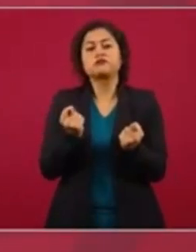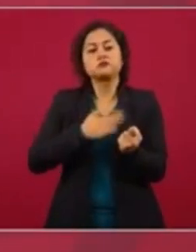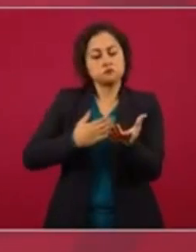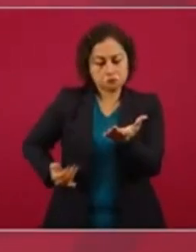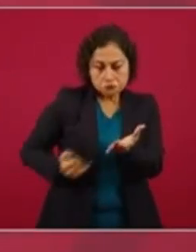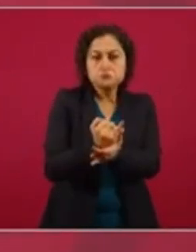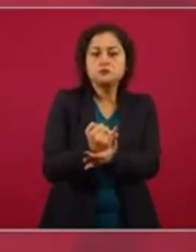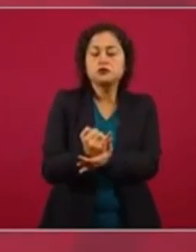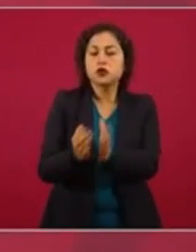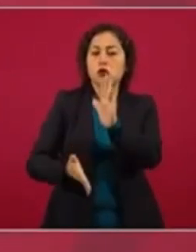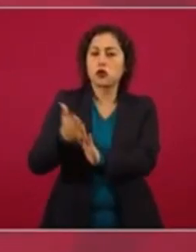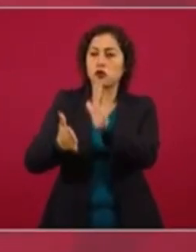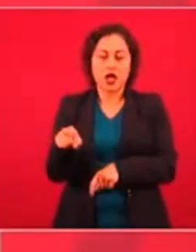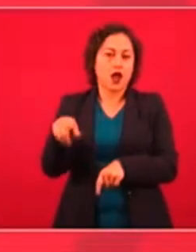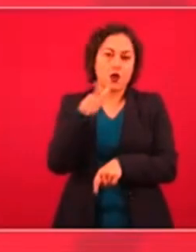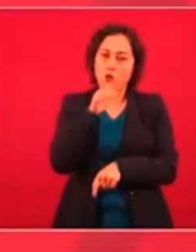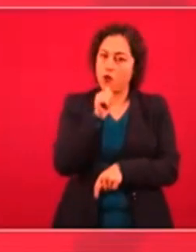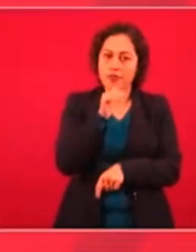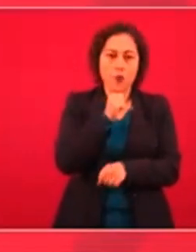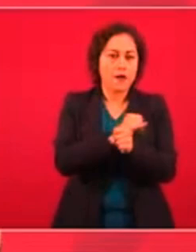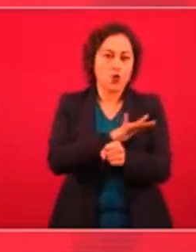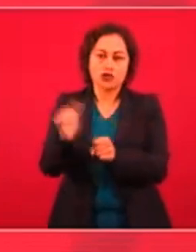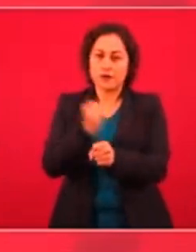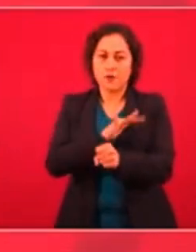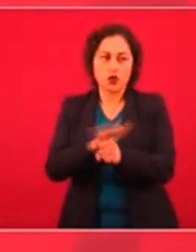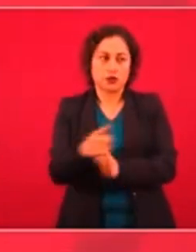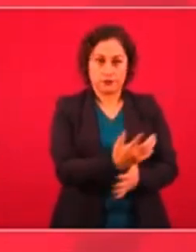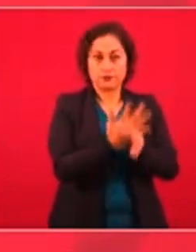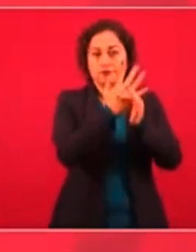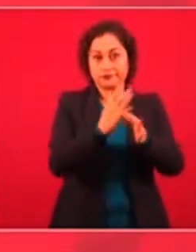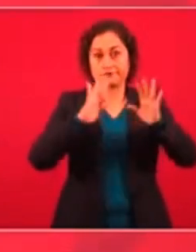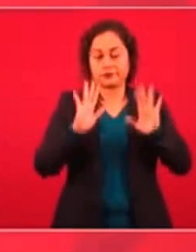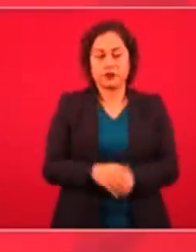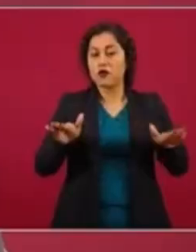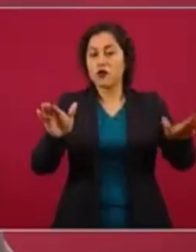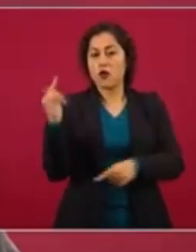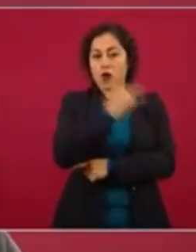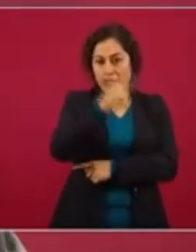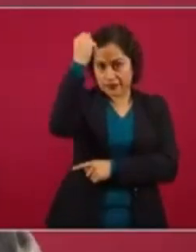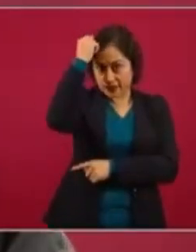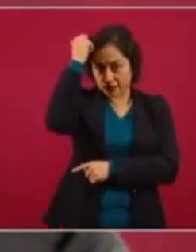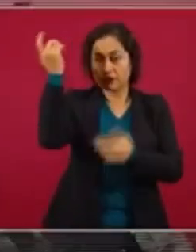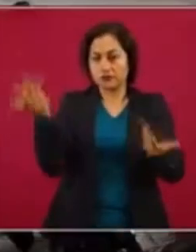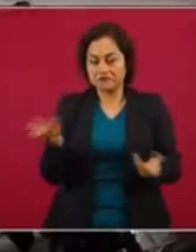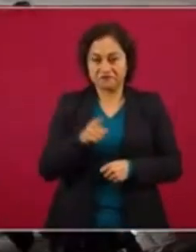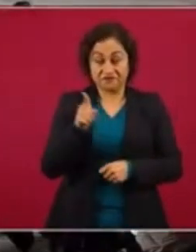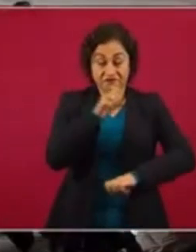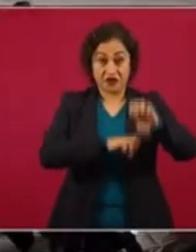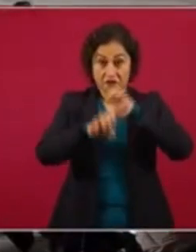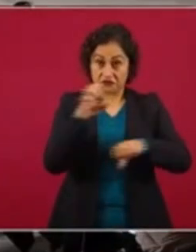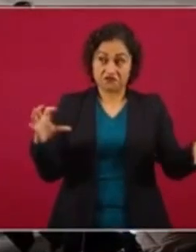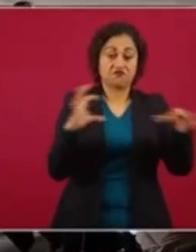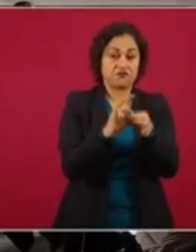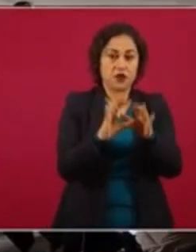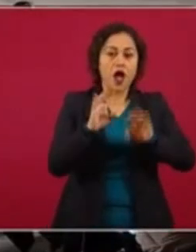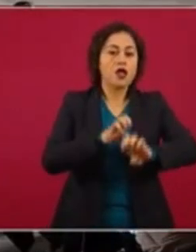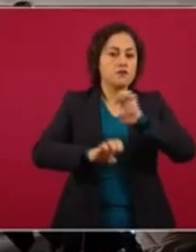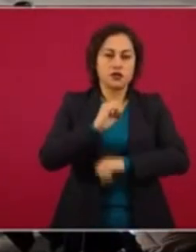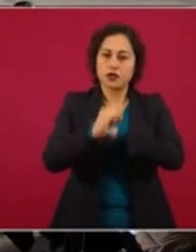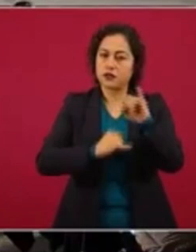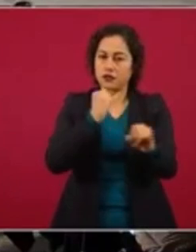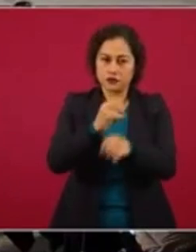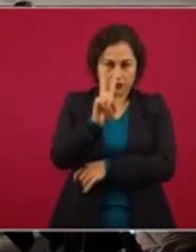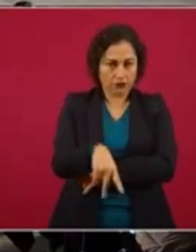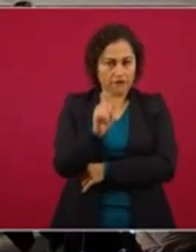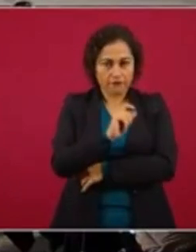aeropuerto con los ingenieros militares. Decían, una agencia que también debe de ofrecer disculpas, decía esa agencia internacional, famosa,